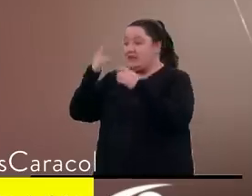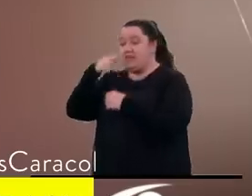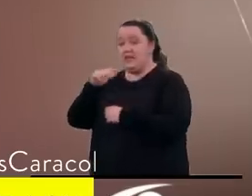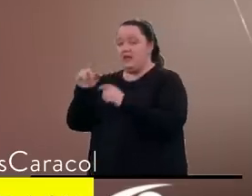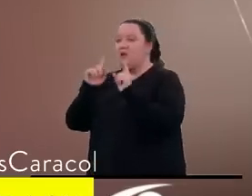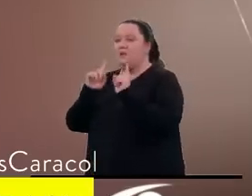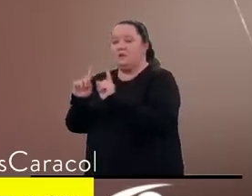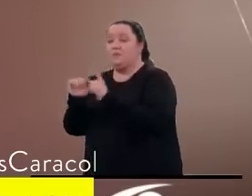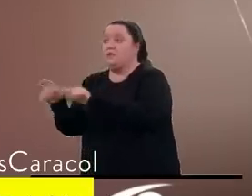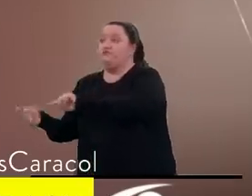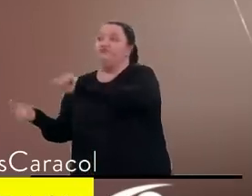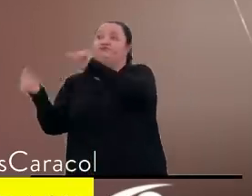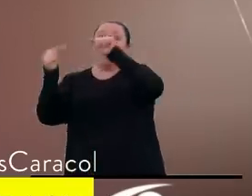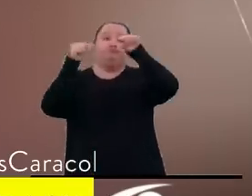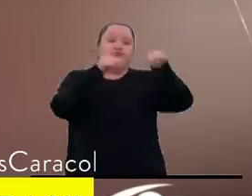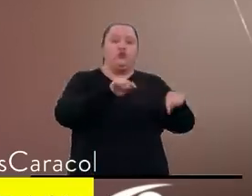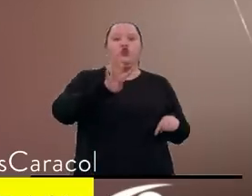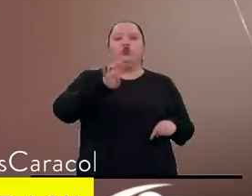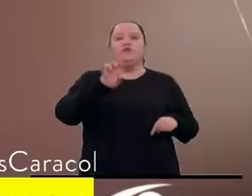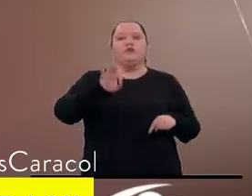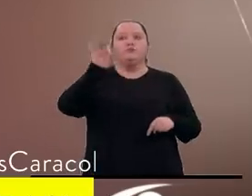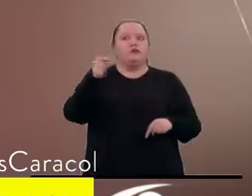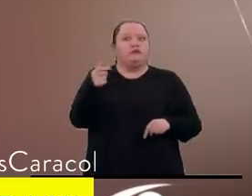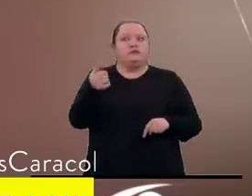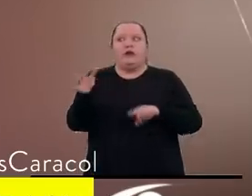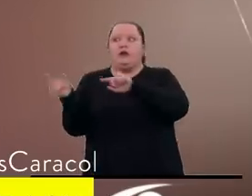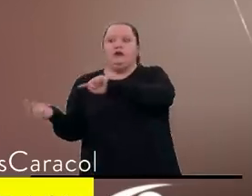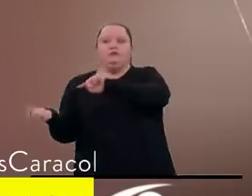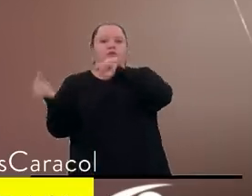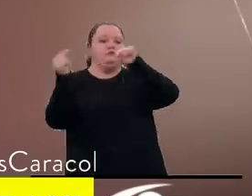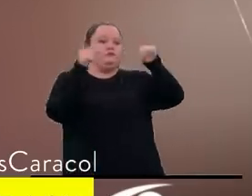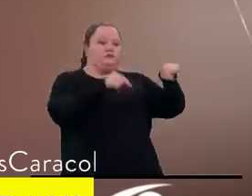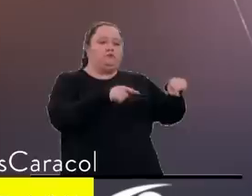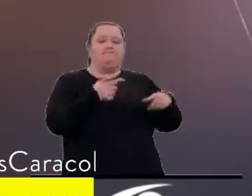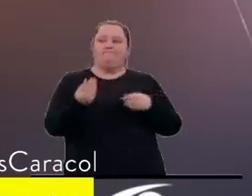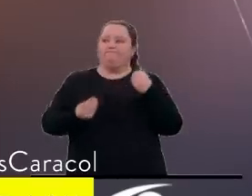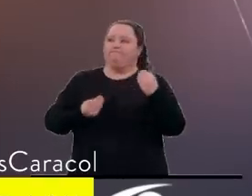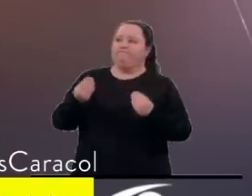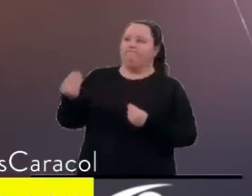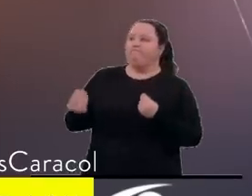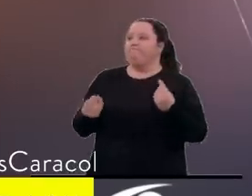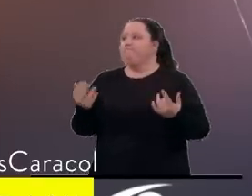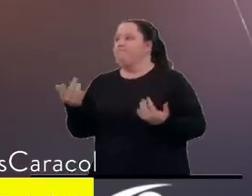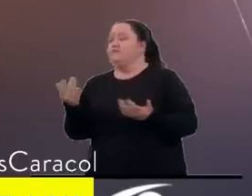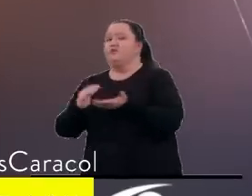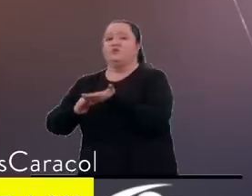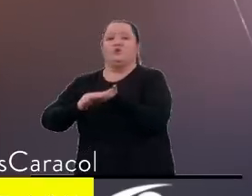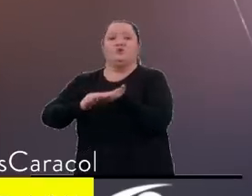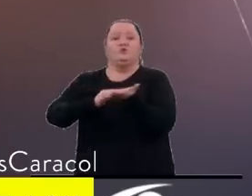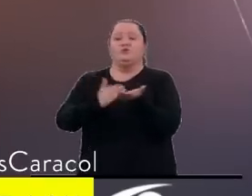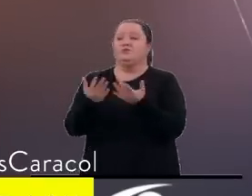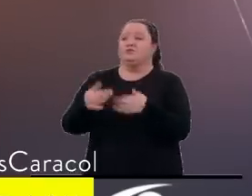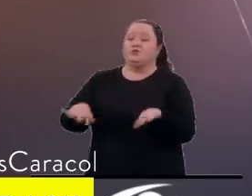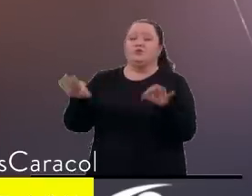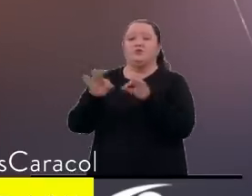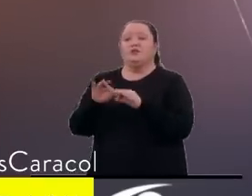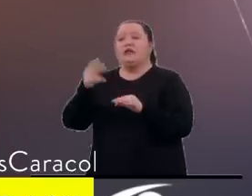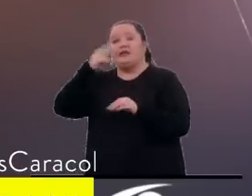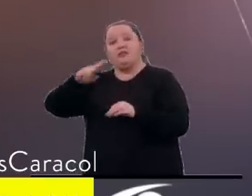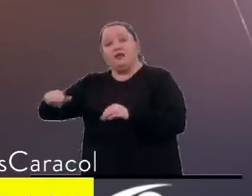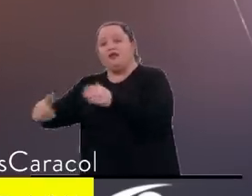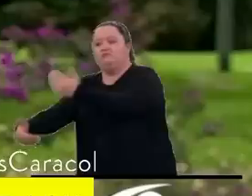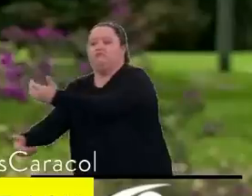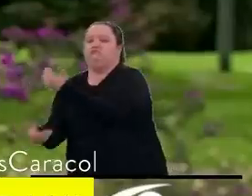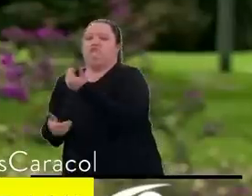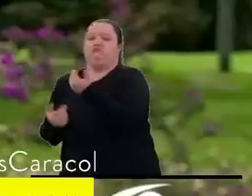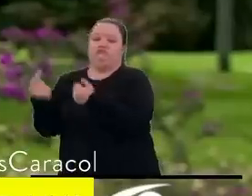repatriación presenta un avance del 90%, se lleve a cabo sin ellos, mientras buscan soluciones que les permitan regresar con su nieta